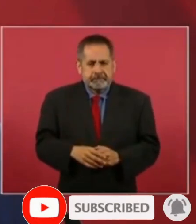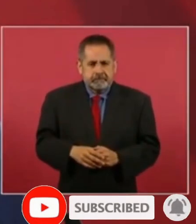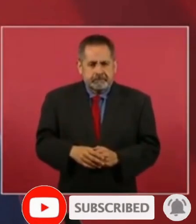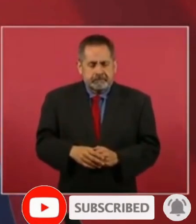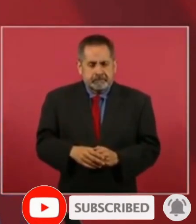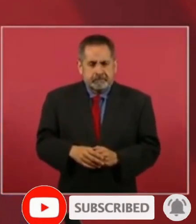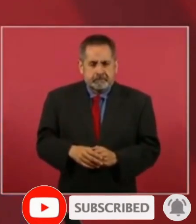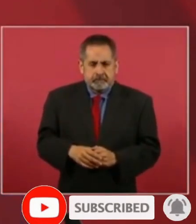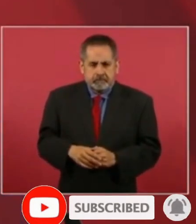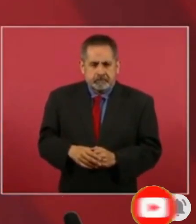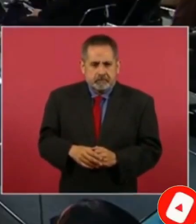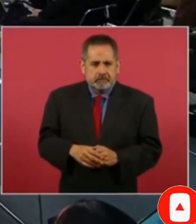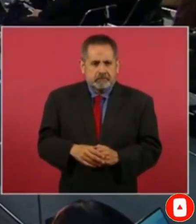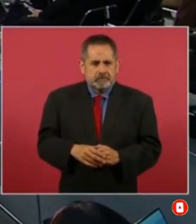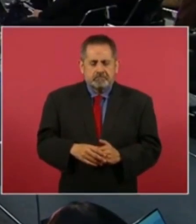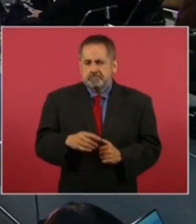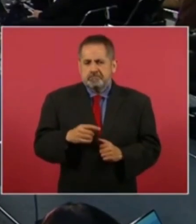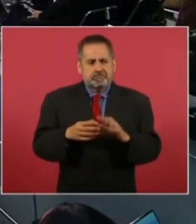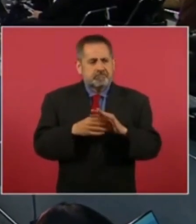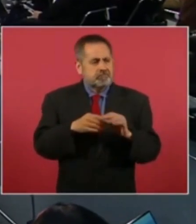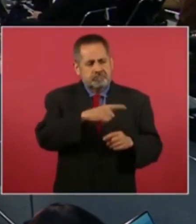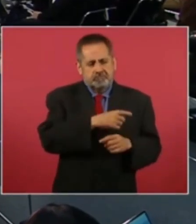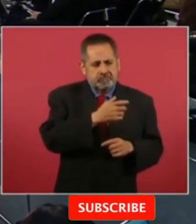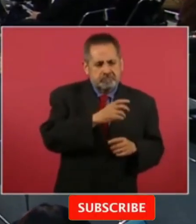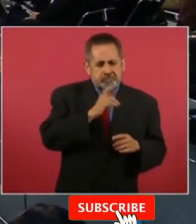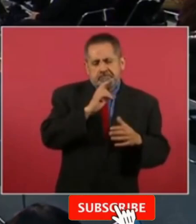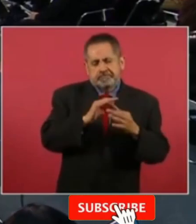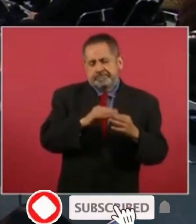y lo contestan los conservadores